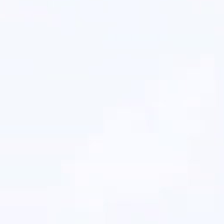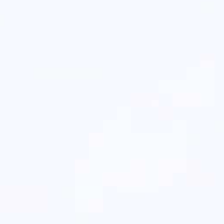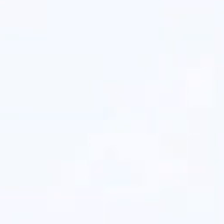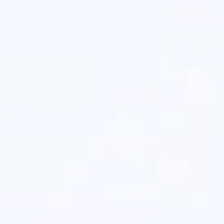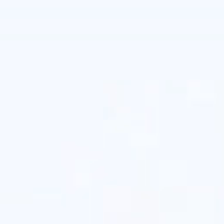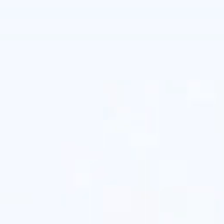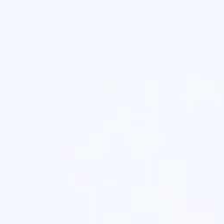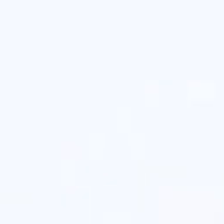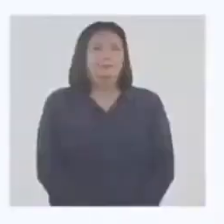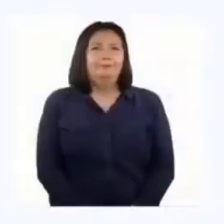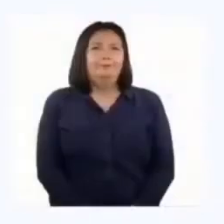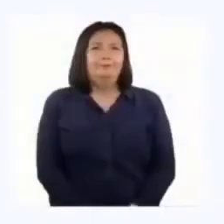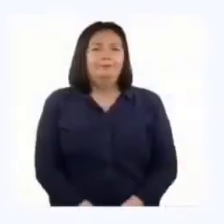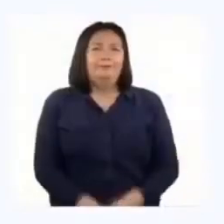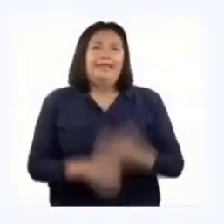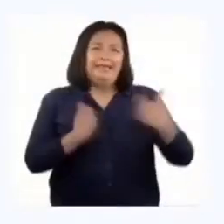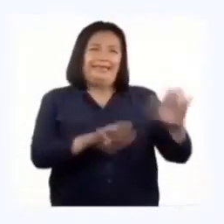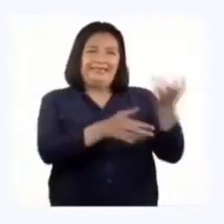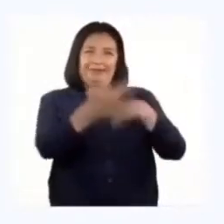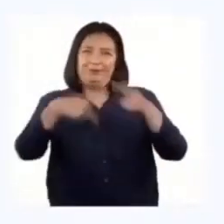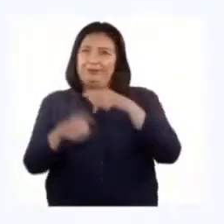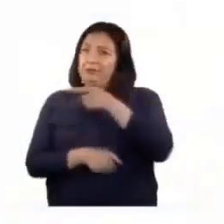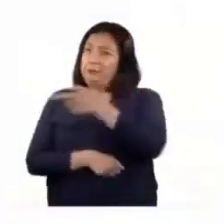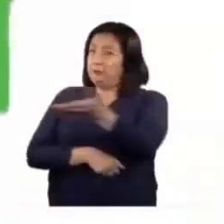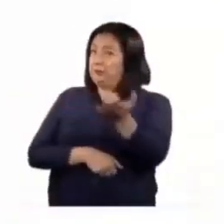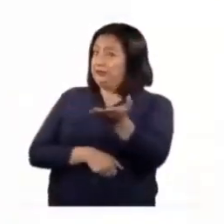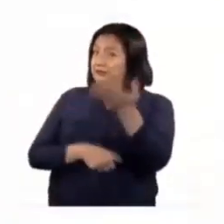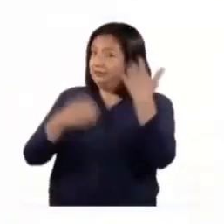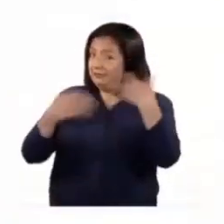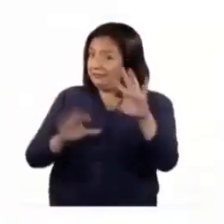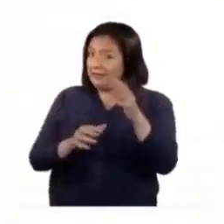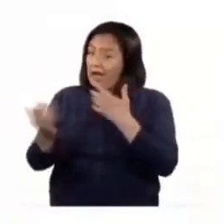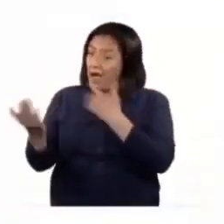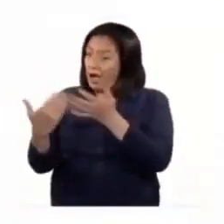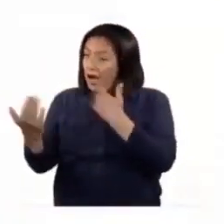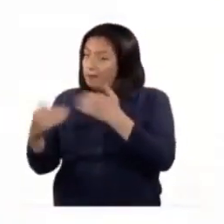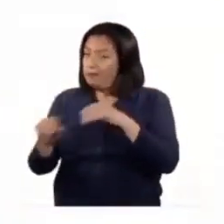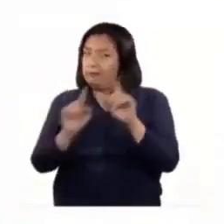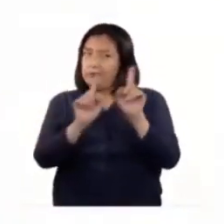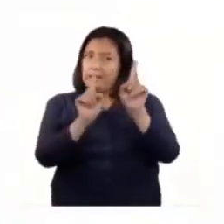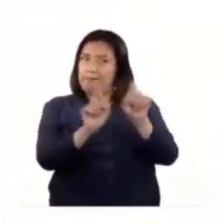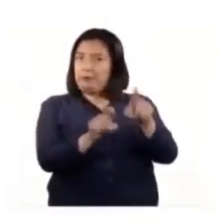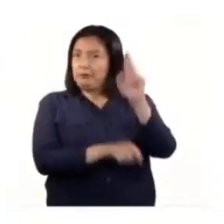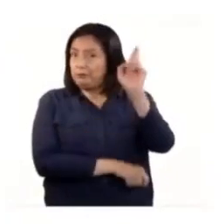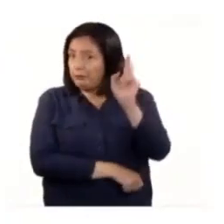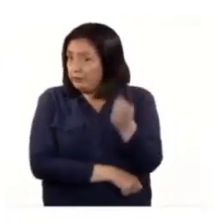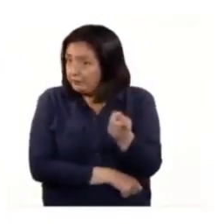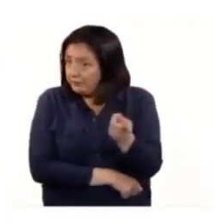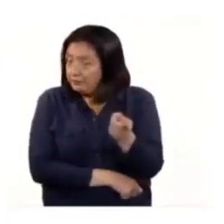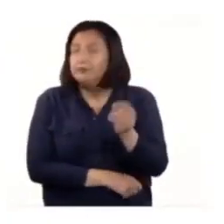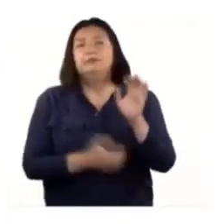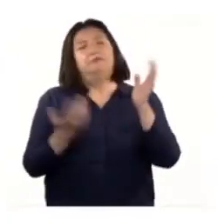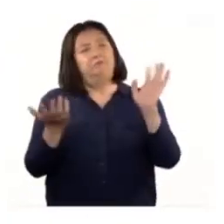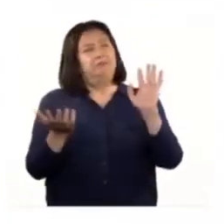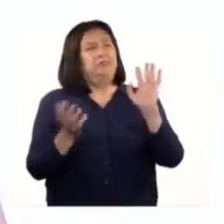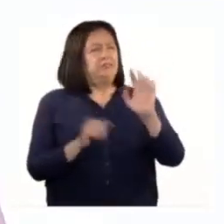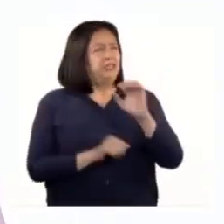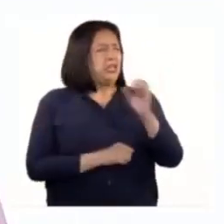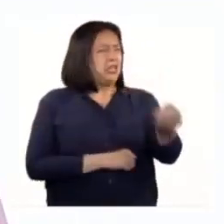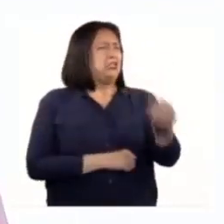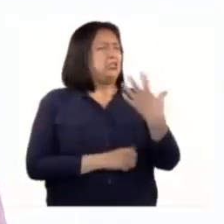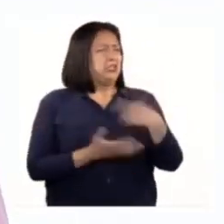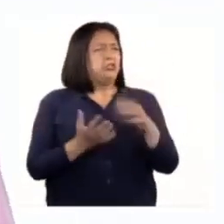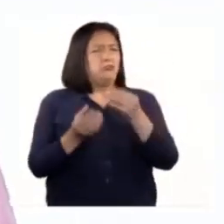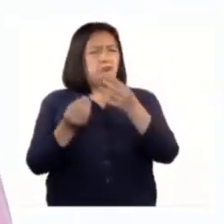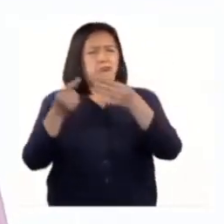Ya estamos de vuelta aquí en el programa. ¿Y ustedes lograron conversar sobre la pregunta que nos dejó el profe? Seguro que dijeron